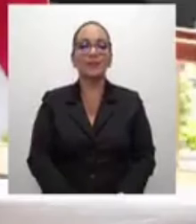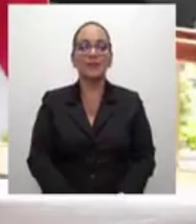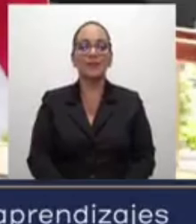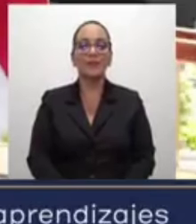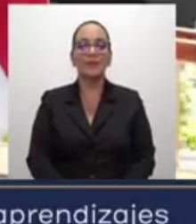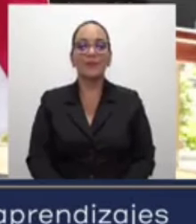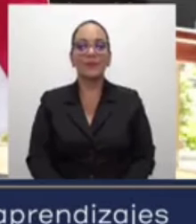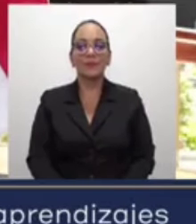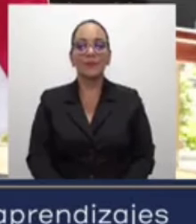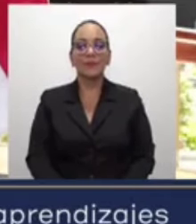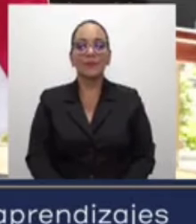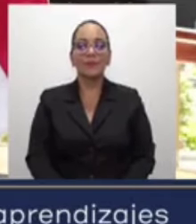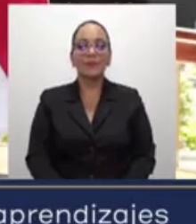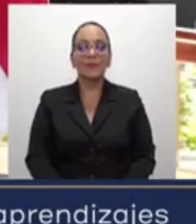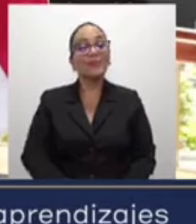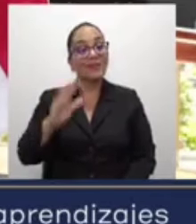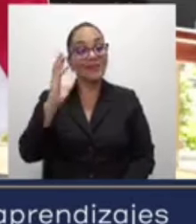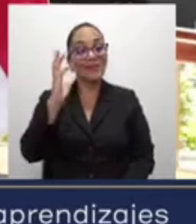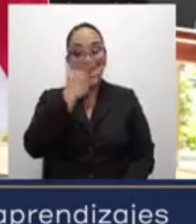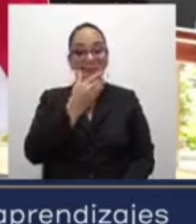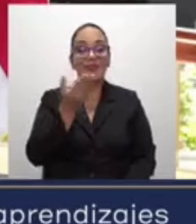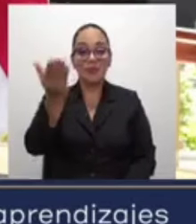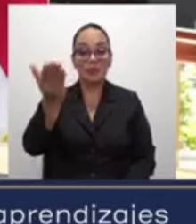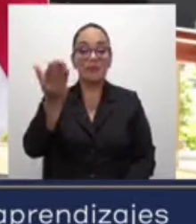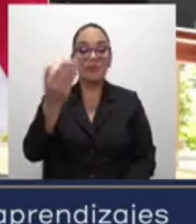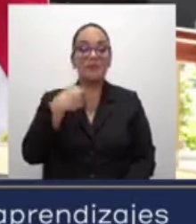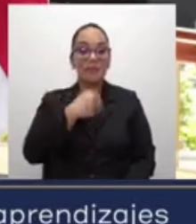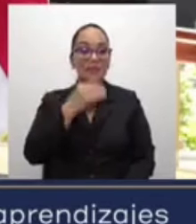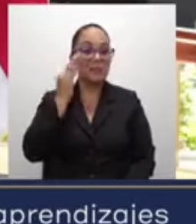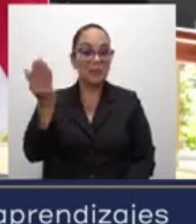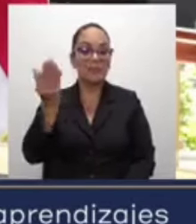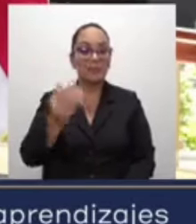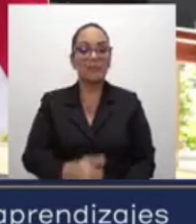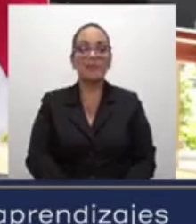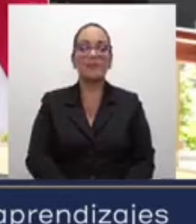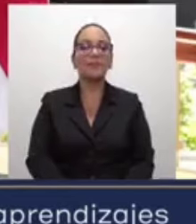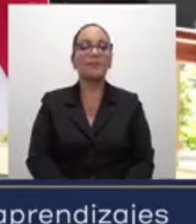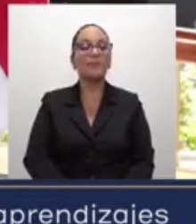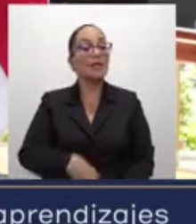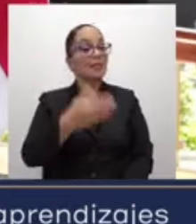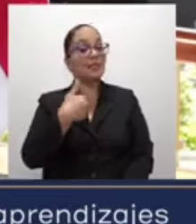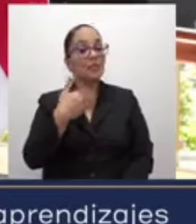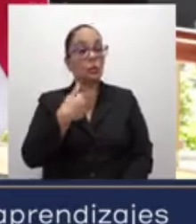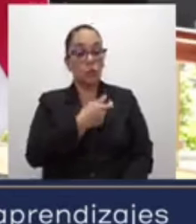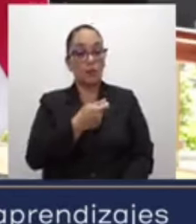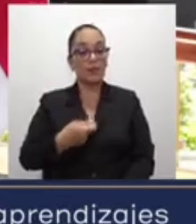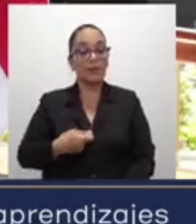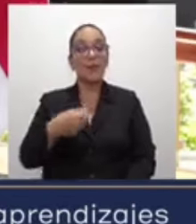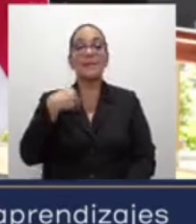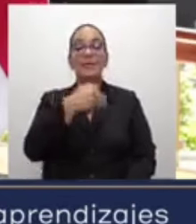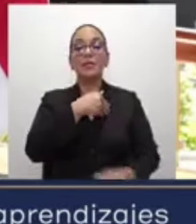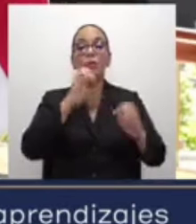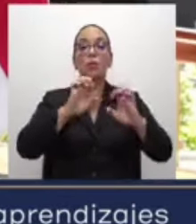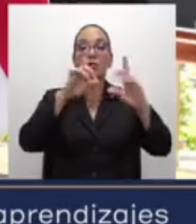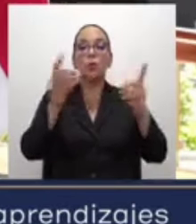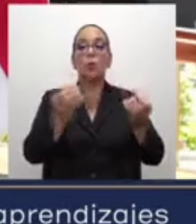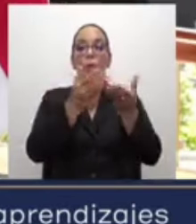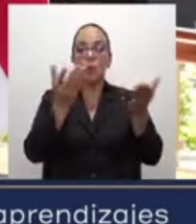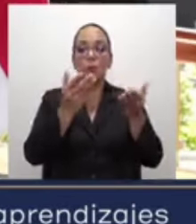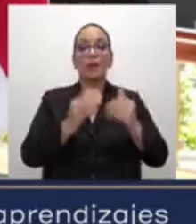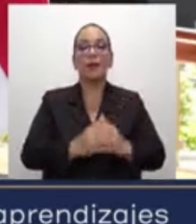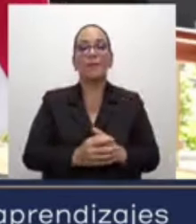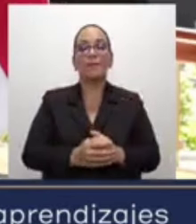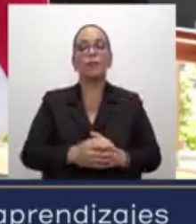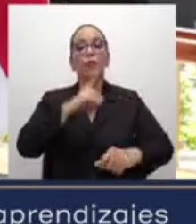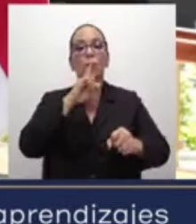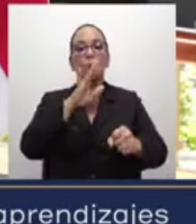Muy bien, qué lindo. Adelante, por favor. Señor presidente, el Ministerio de Educación Pública está